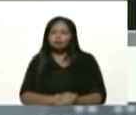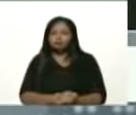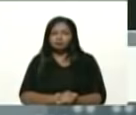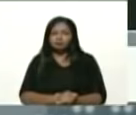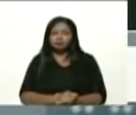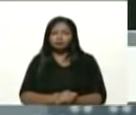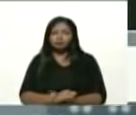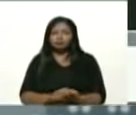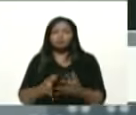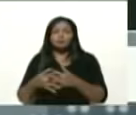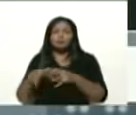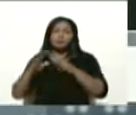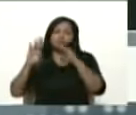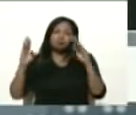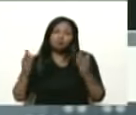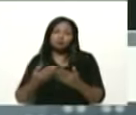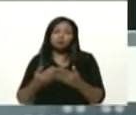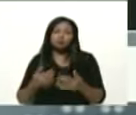los imperios del mundo,